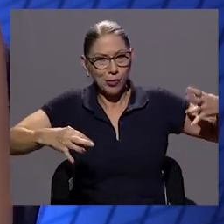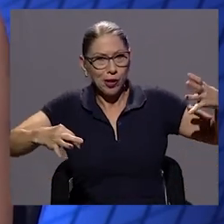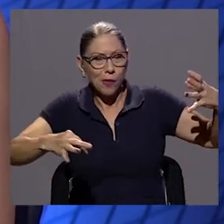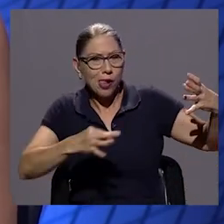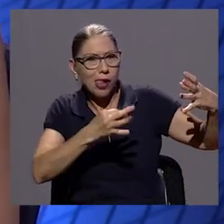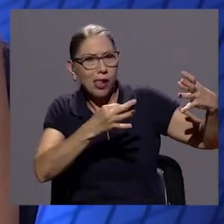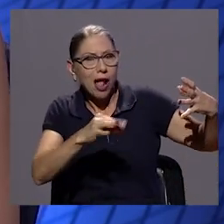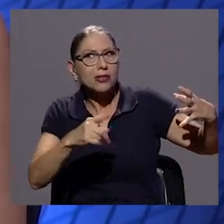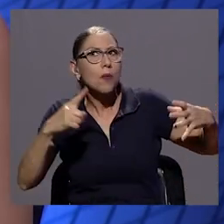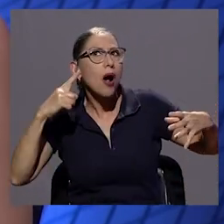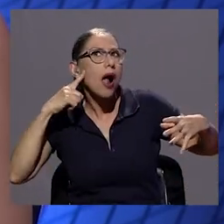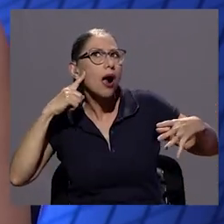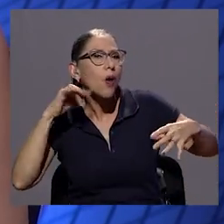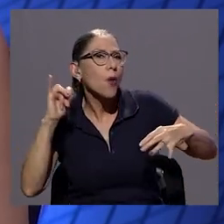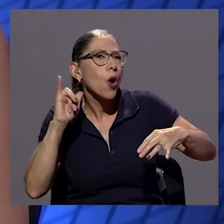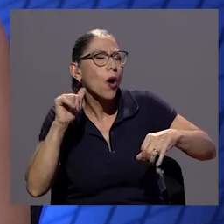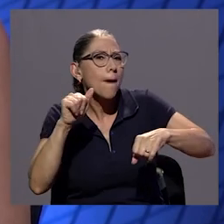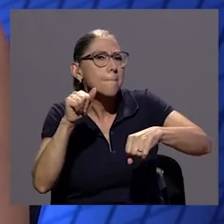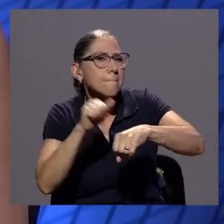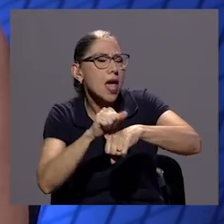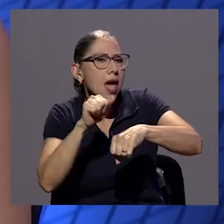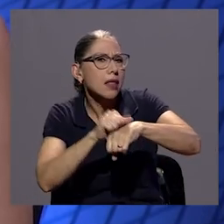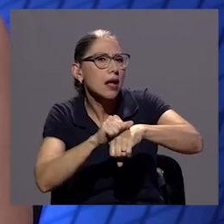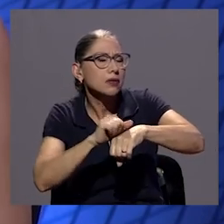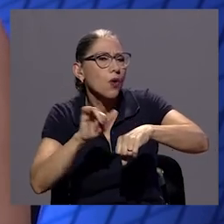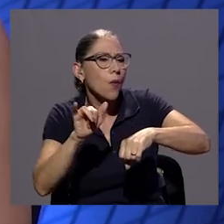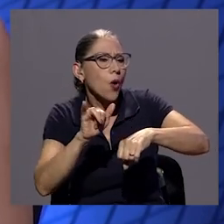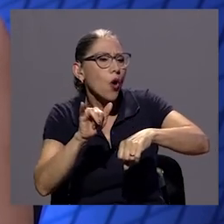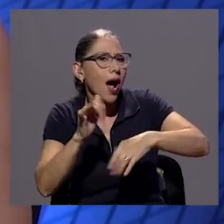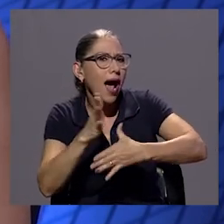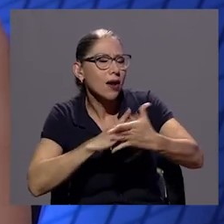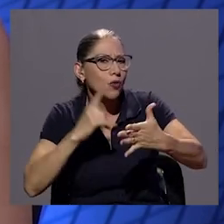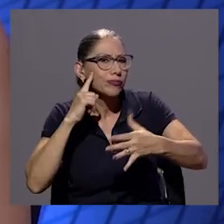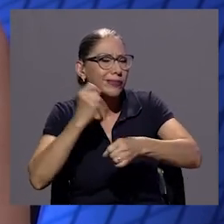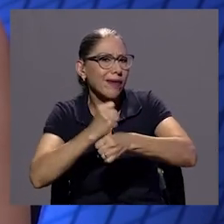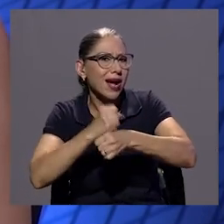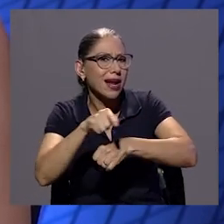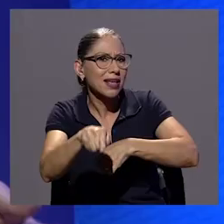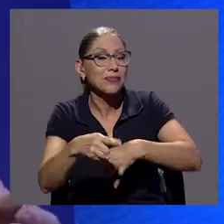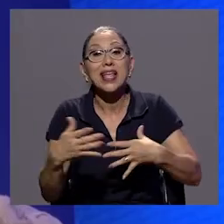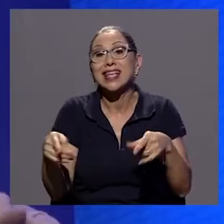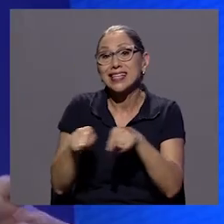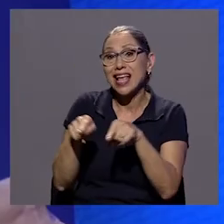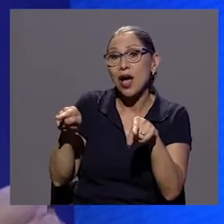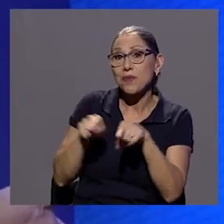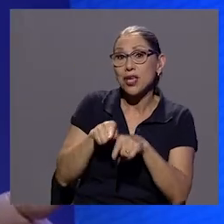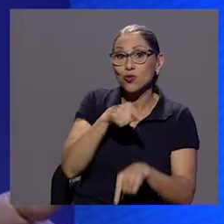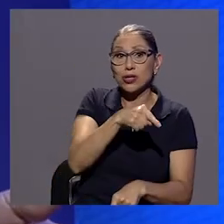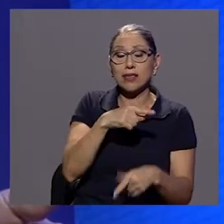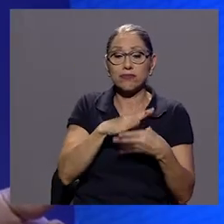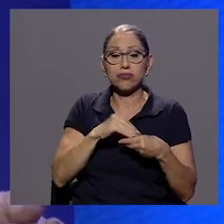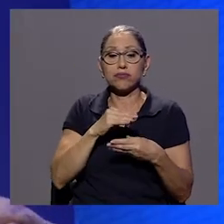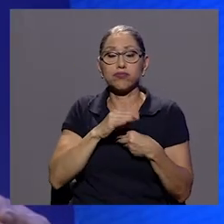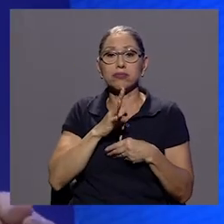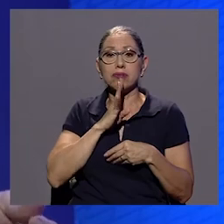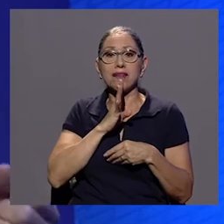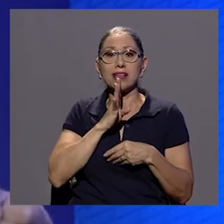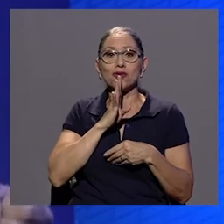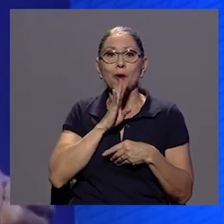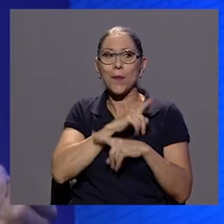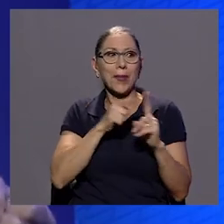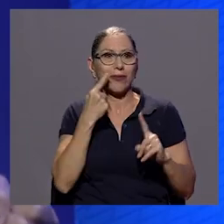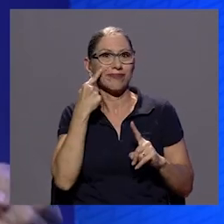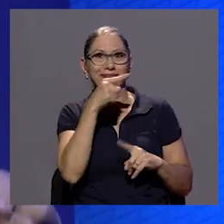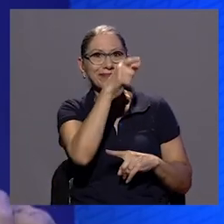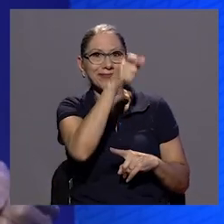piedras como que había algo ahí que se estaba queriendo también trabajar por ese lado y bueno la narración en off tuya que es muy importante para darle ese